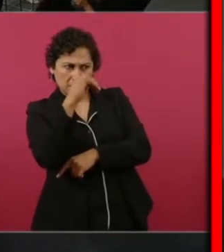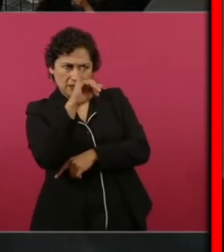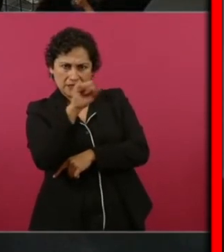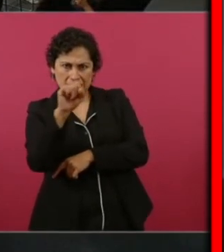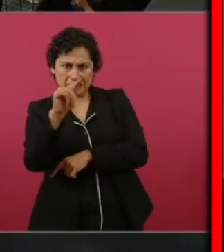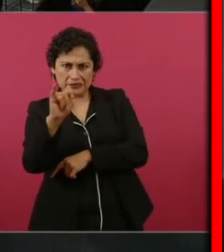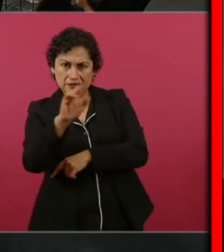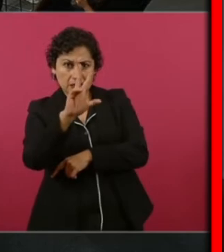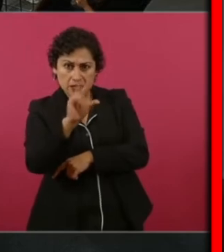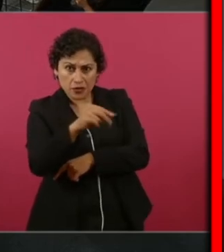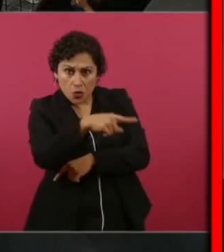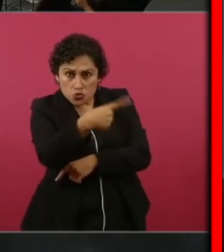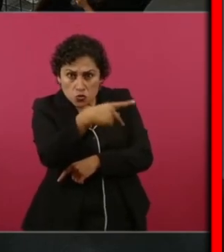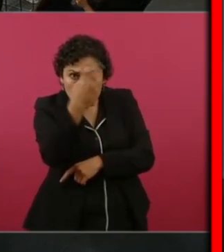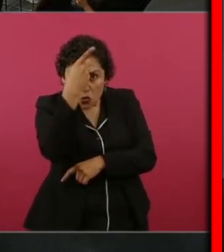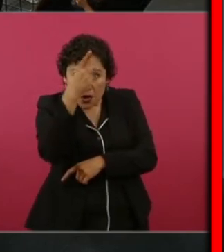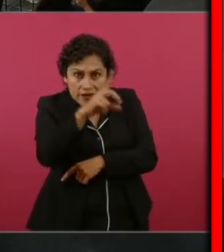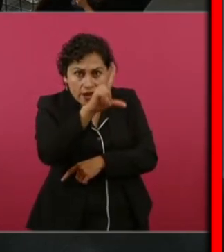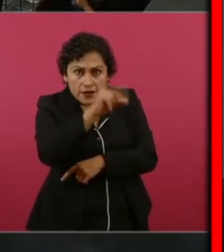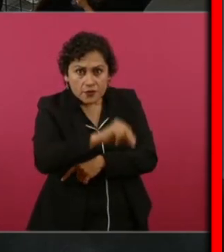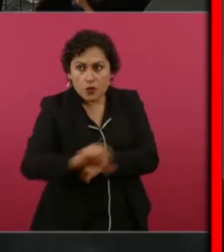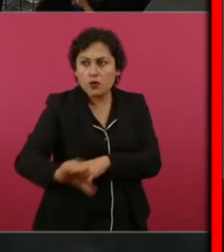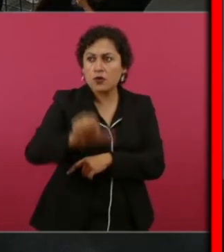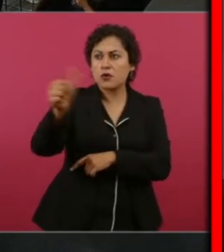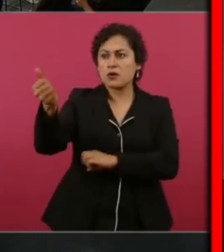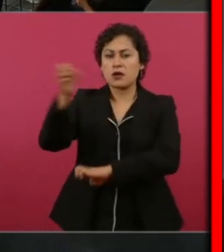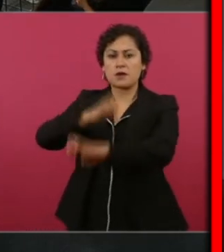es una empresa privada